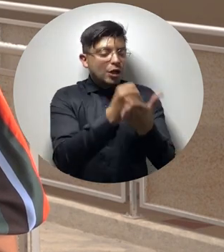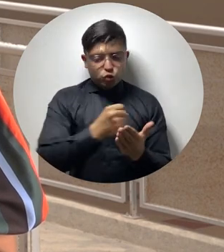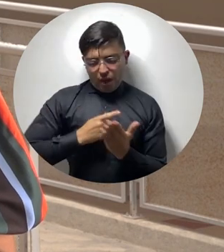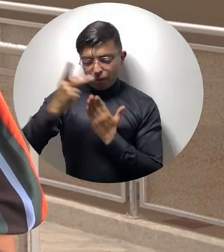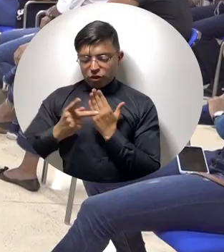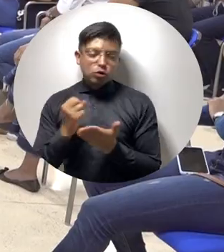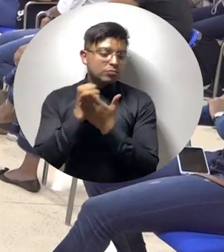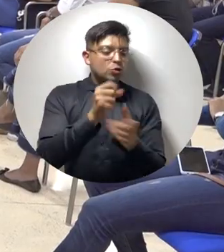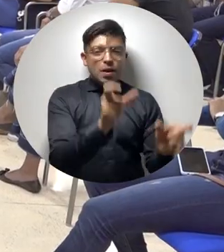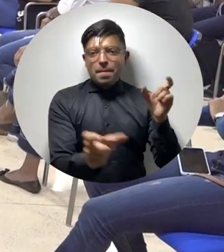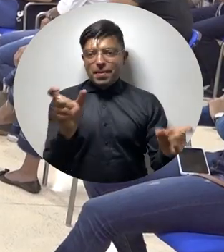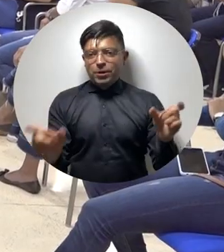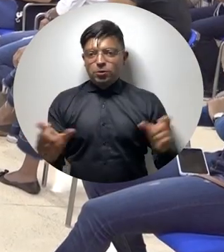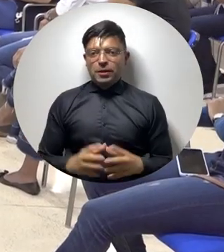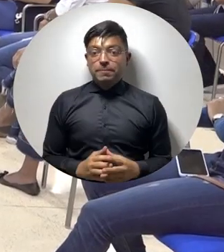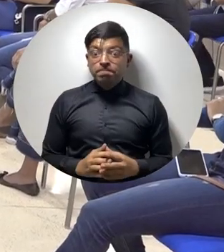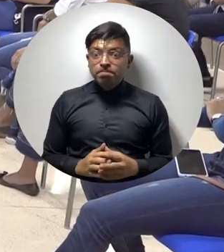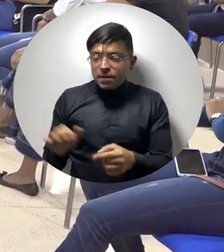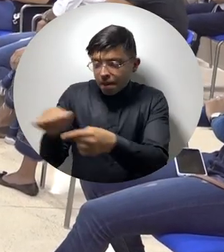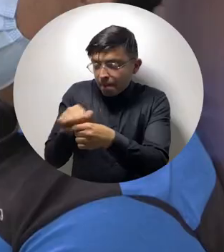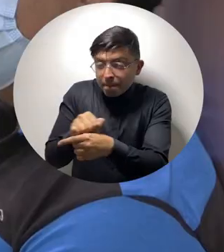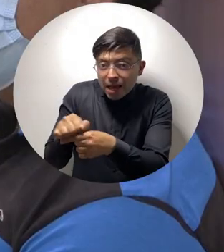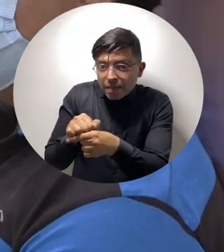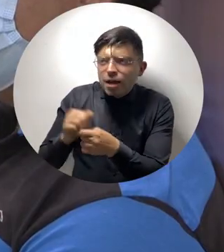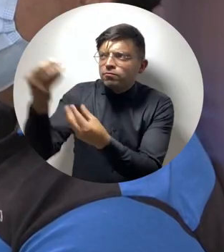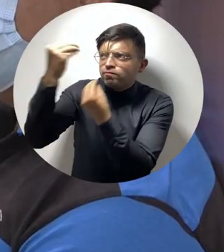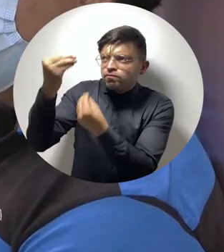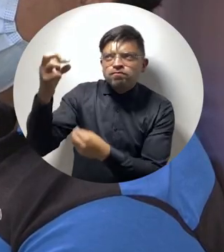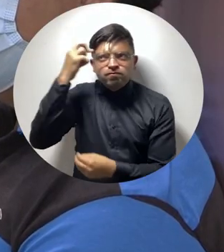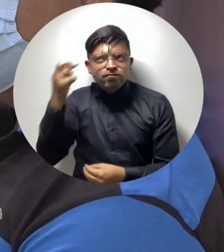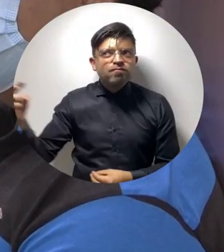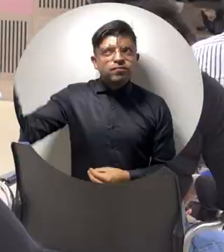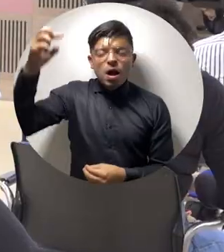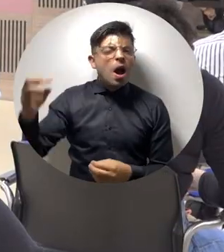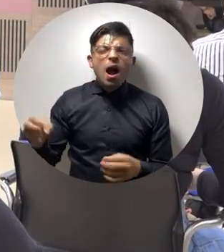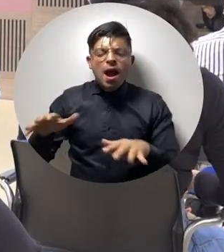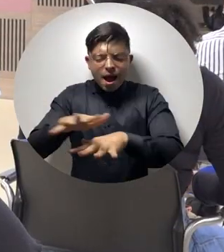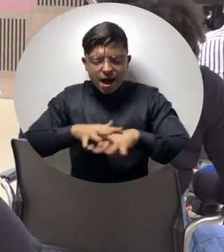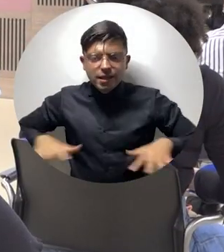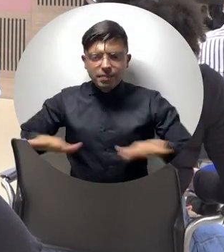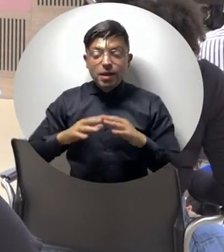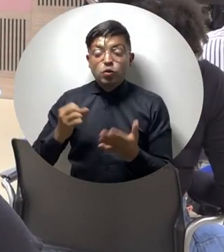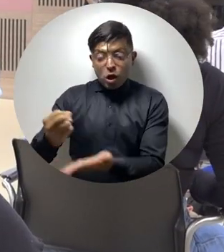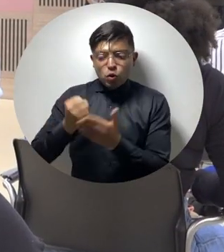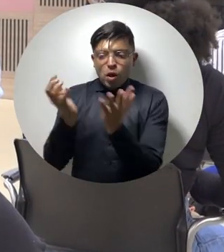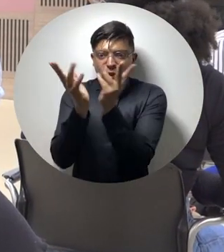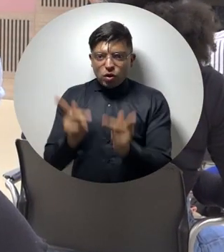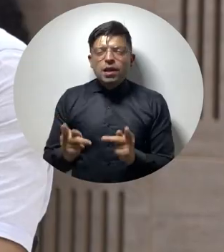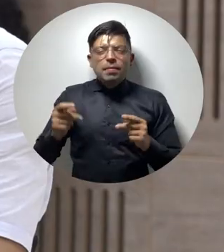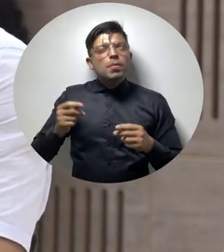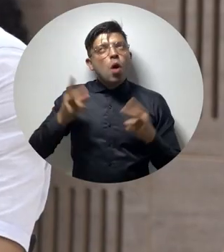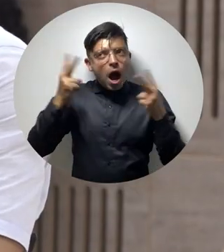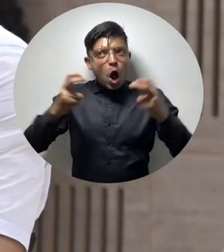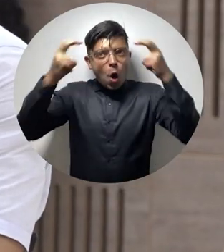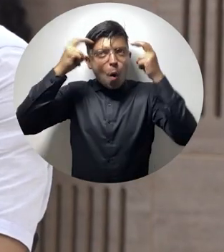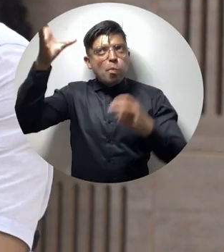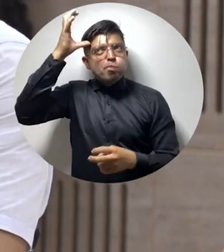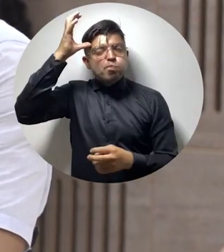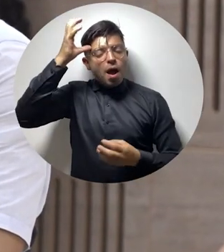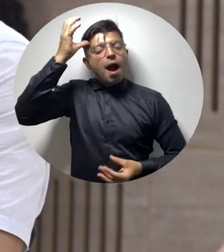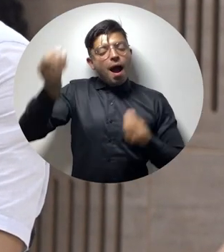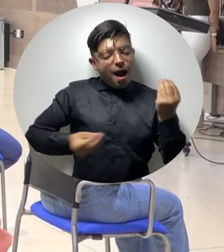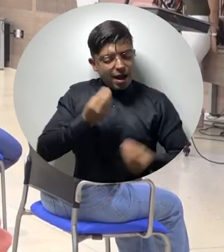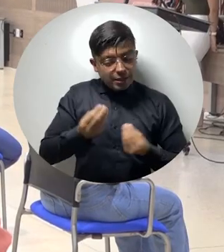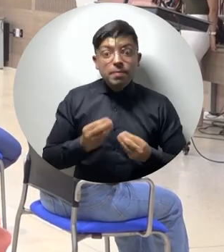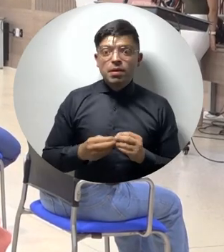de nuestros proyectos. La práctica formativa y profesional es un espacio que les permite a los estudiantes integrar el saber y el hacer y posibilita el